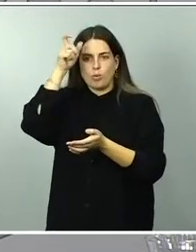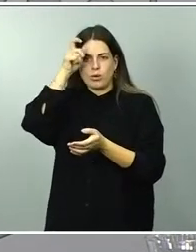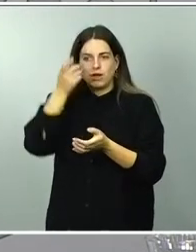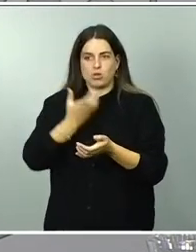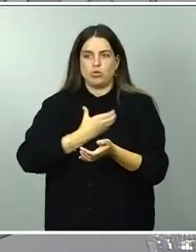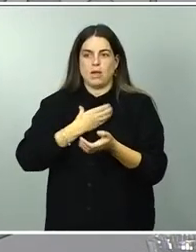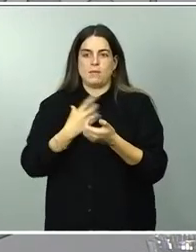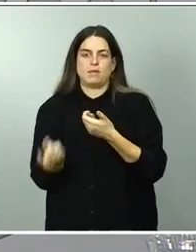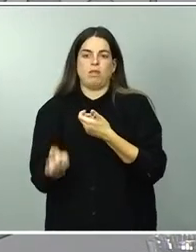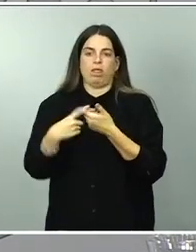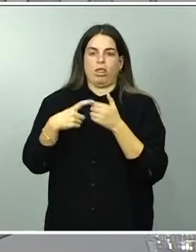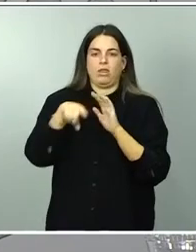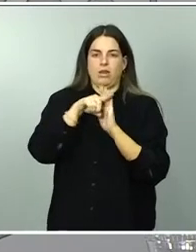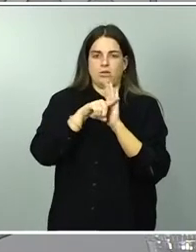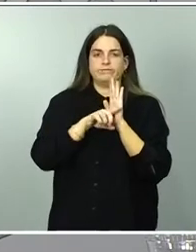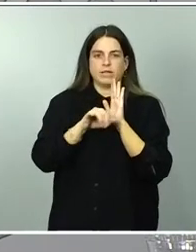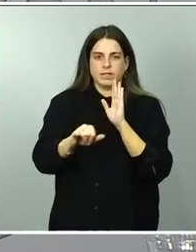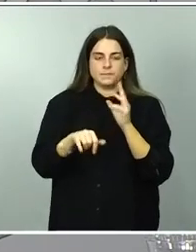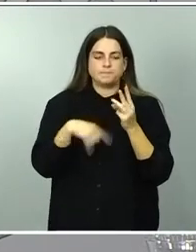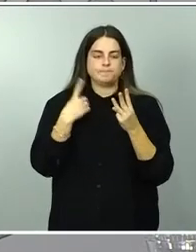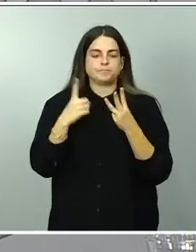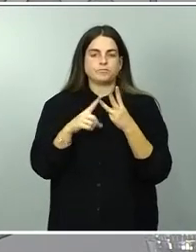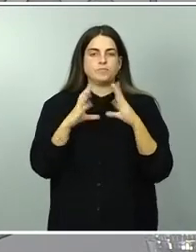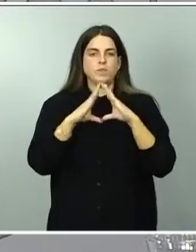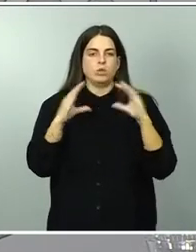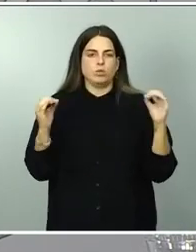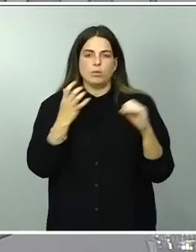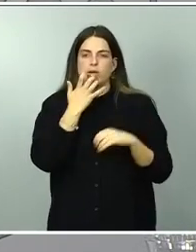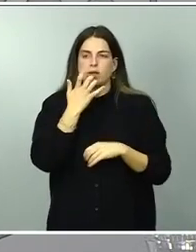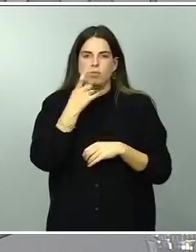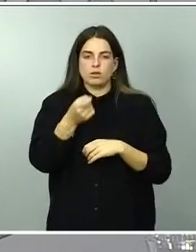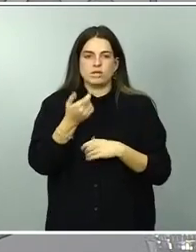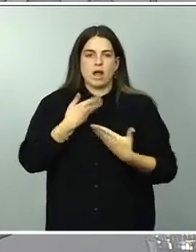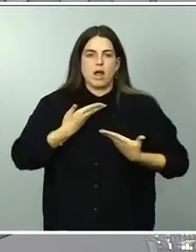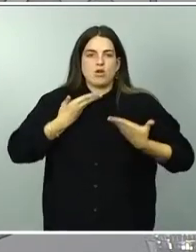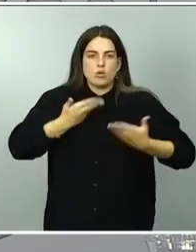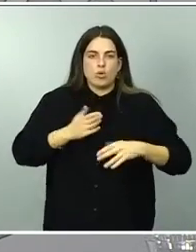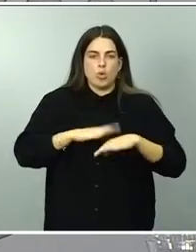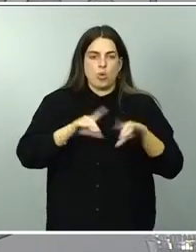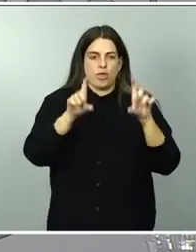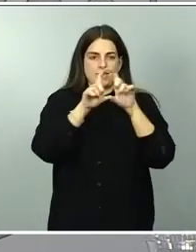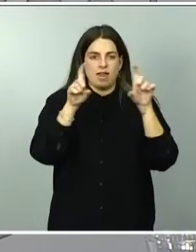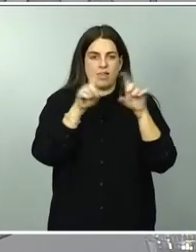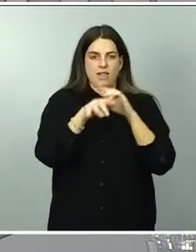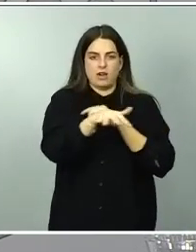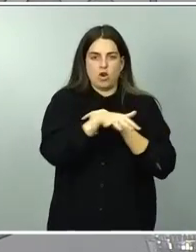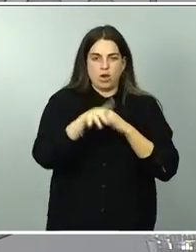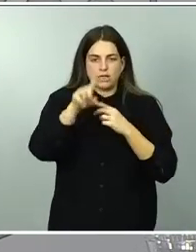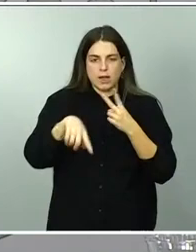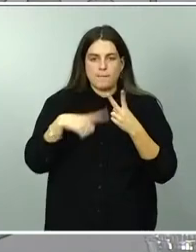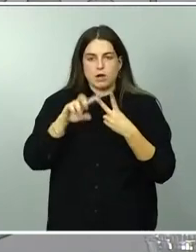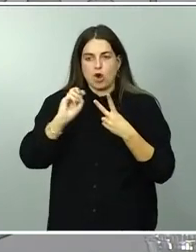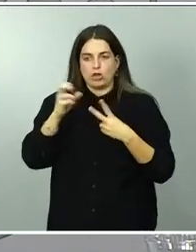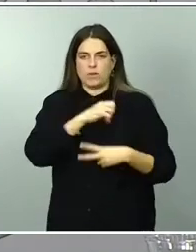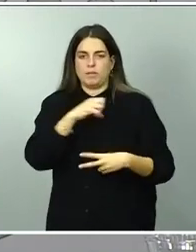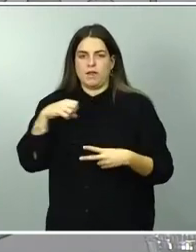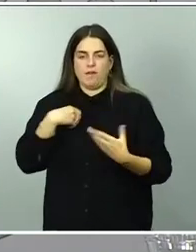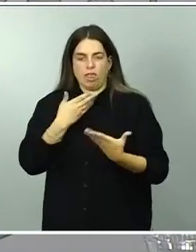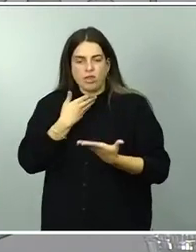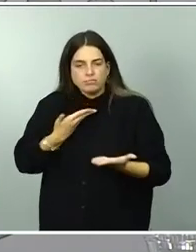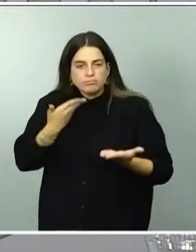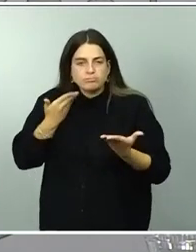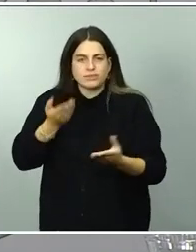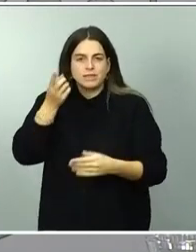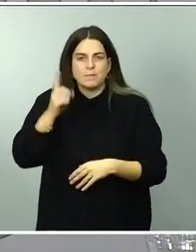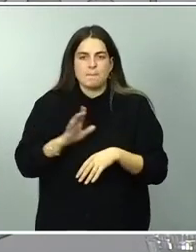mismo. En el caso de Andalucía se están dirigiendo estas ayudas a entidades locales, pero también a entidades privadas sin ánimo de lucro que están prestando estos